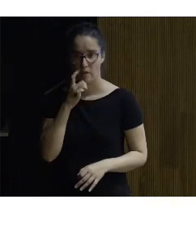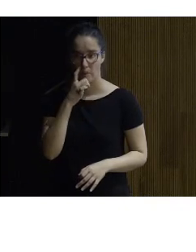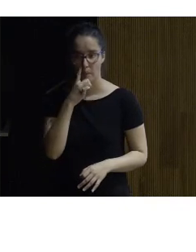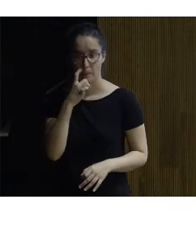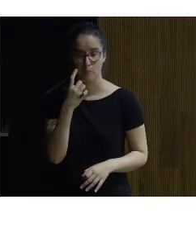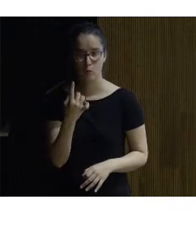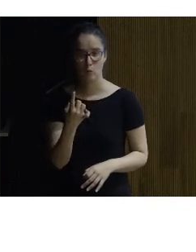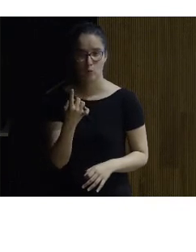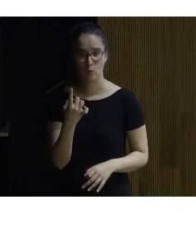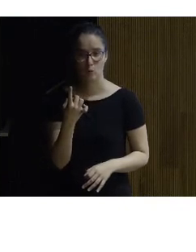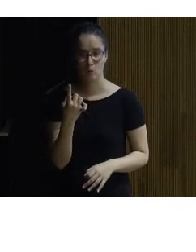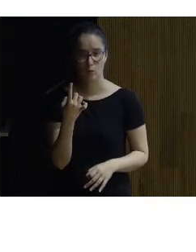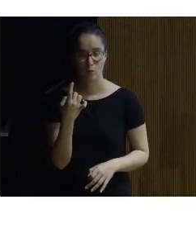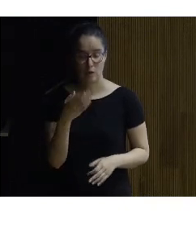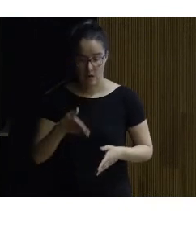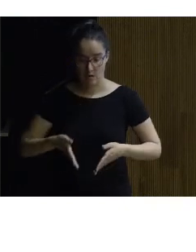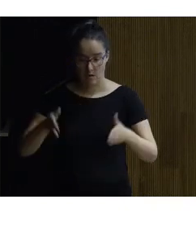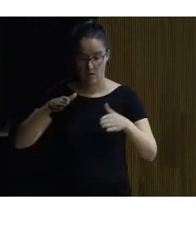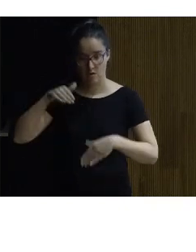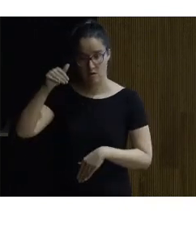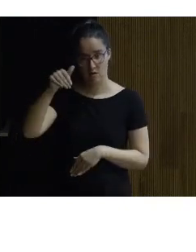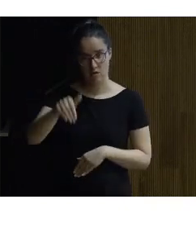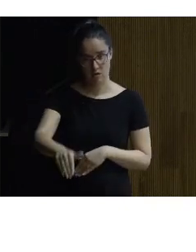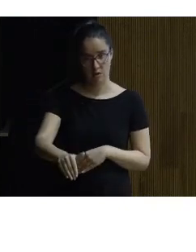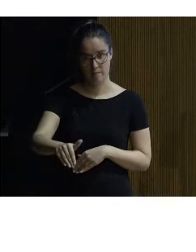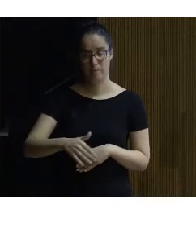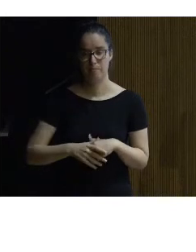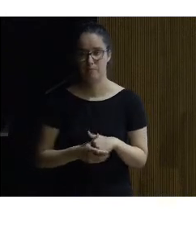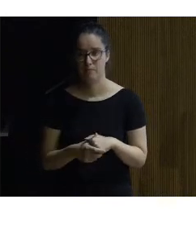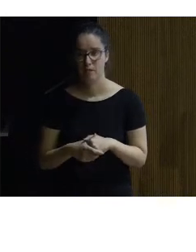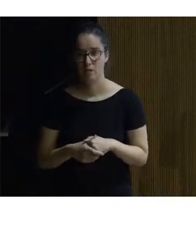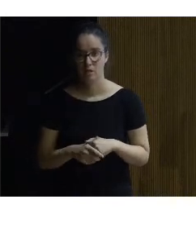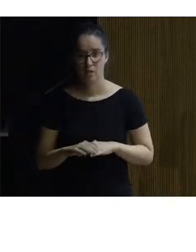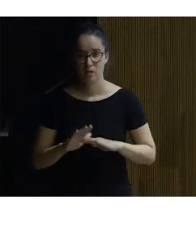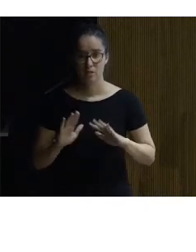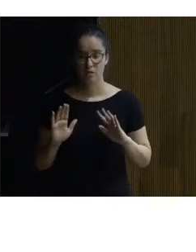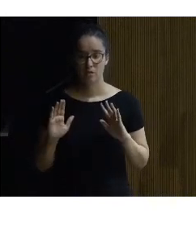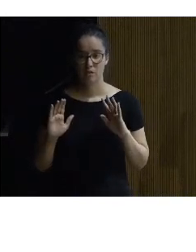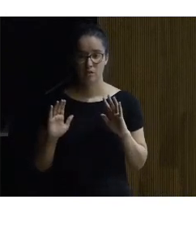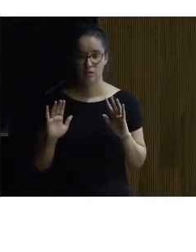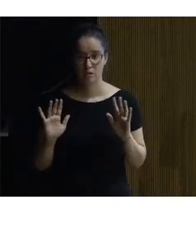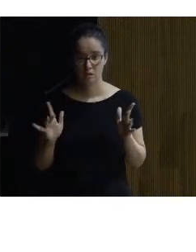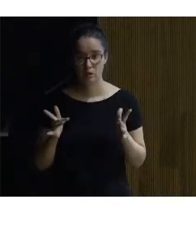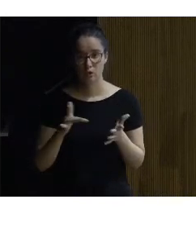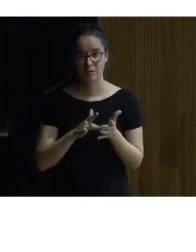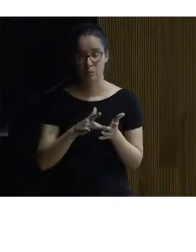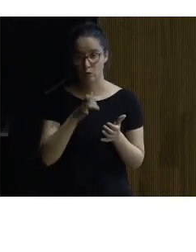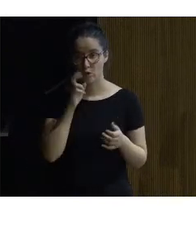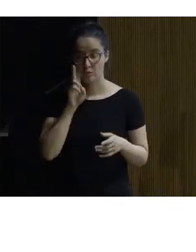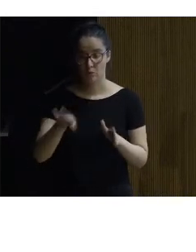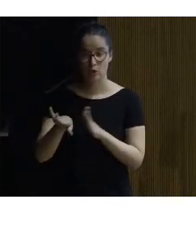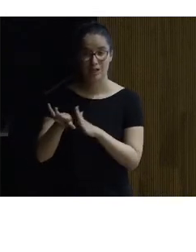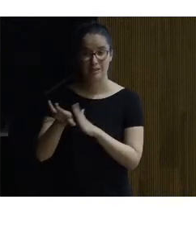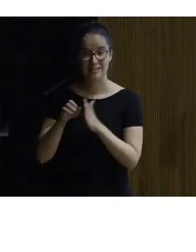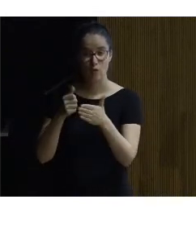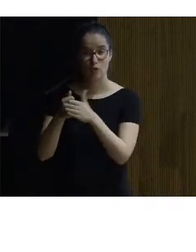una una pasarela que nos lleva a esa plataforma alta y ahí estamos viendo a la derecha al